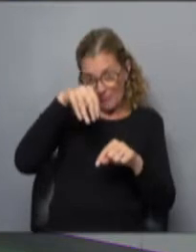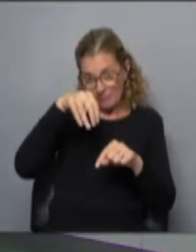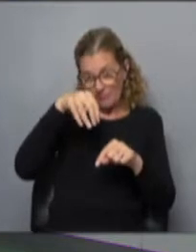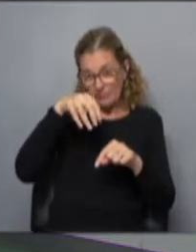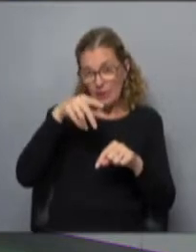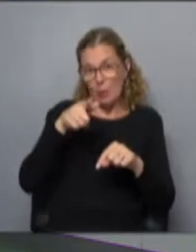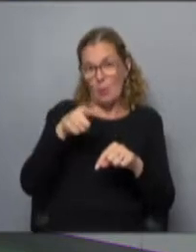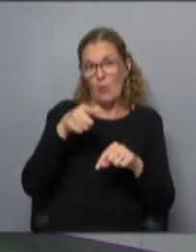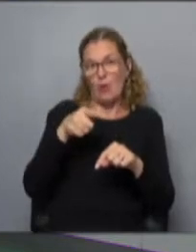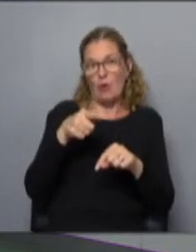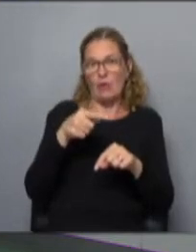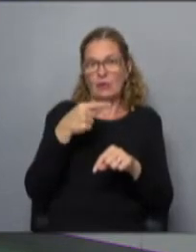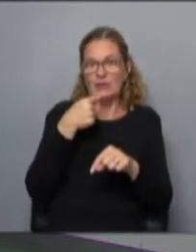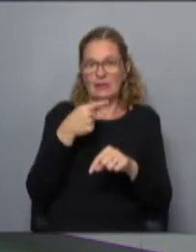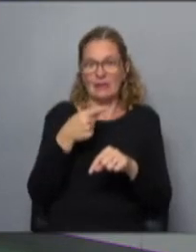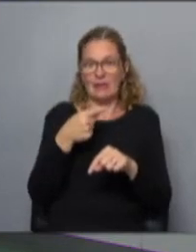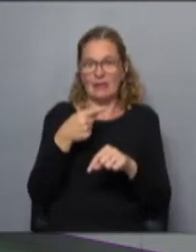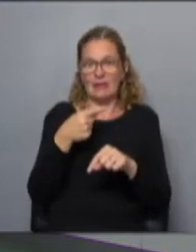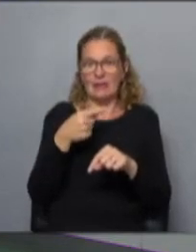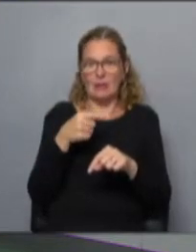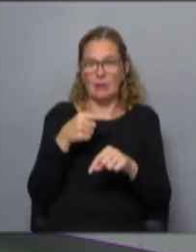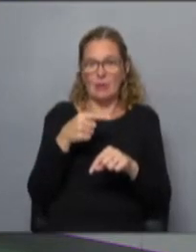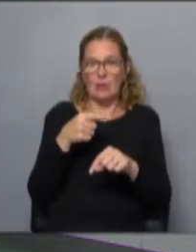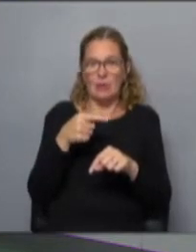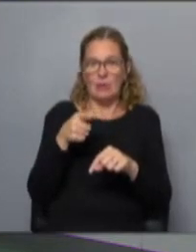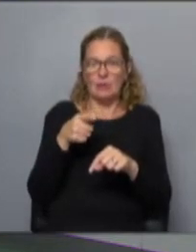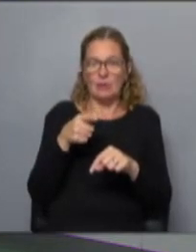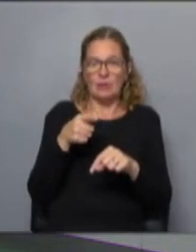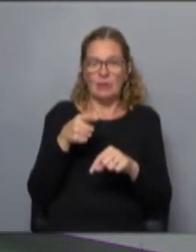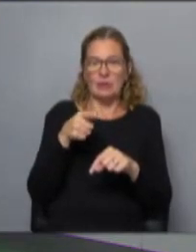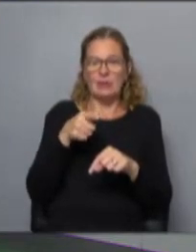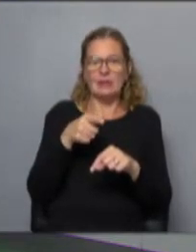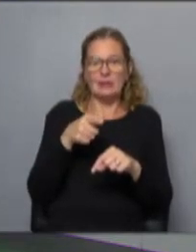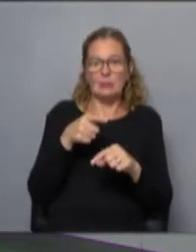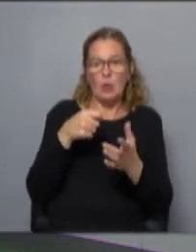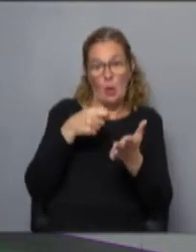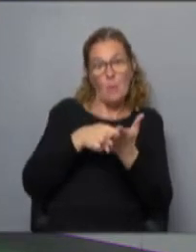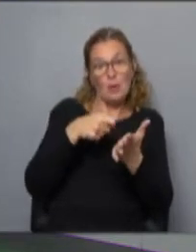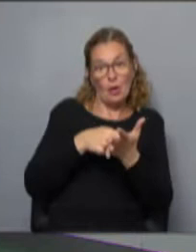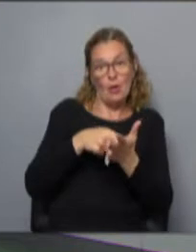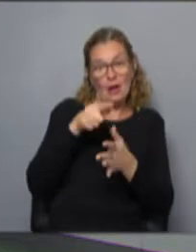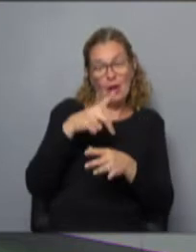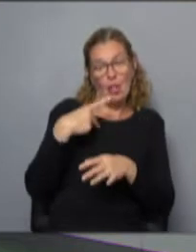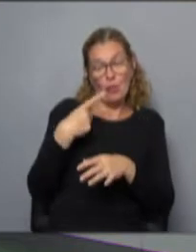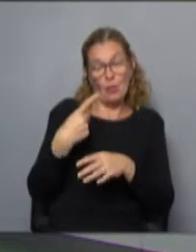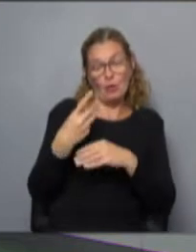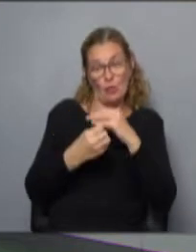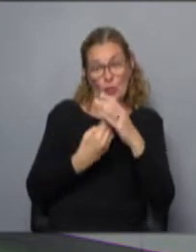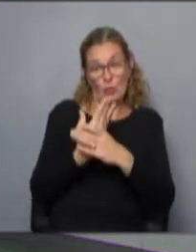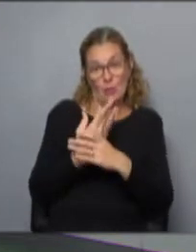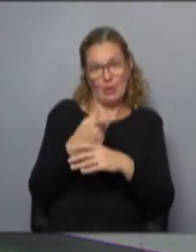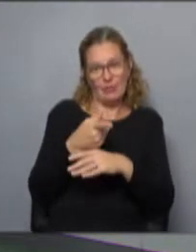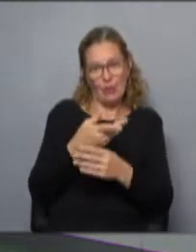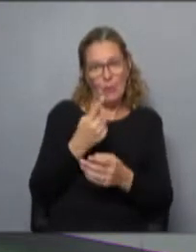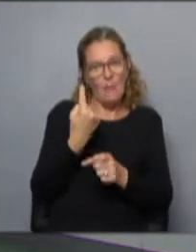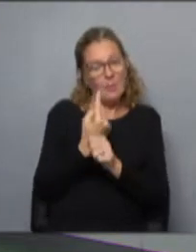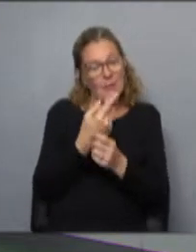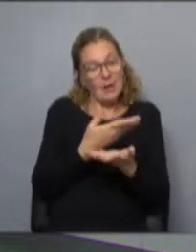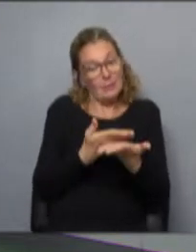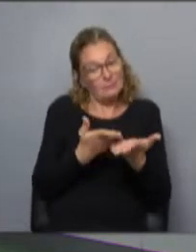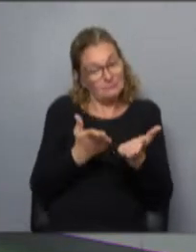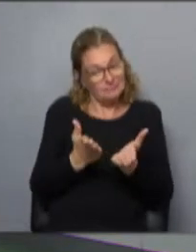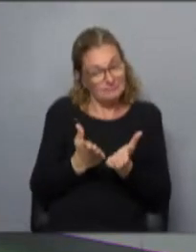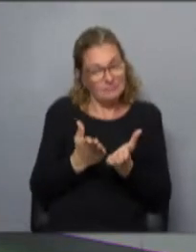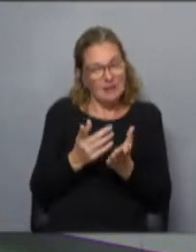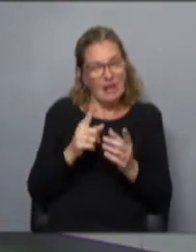consecuencia de la adquisición por parte de Elon Musk de la plataforma. Ese es como un primer escenario. Después hay